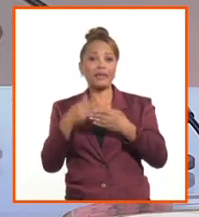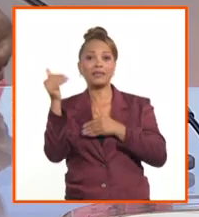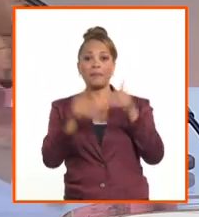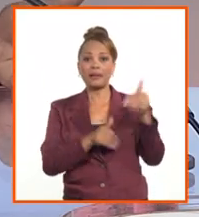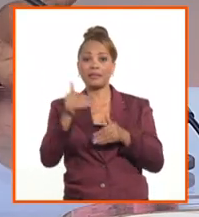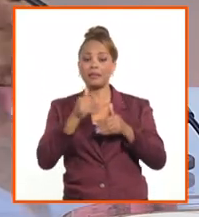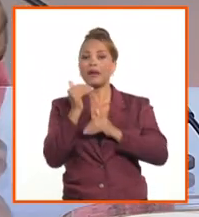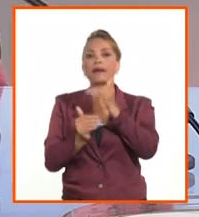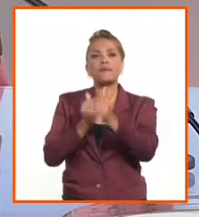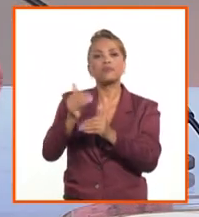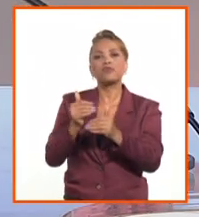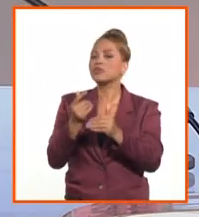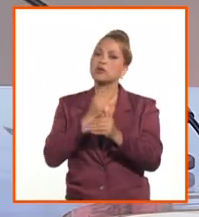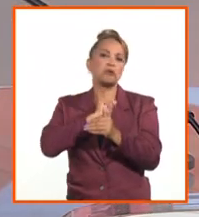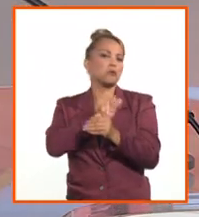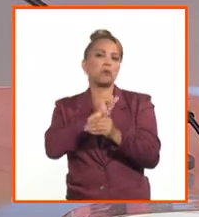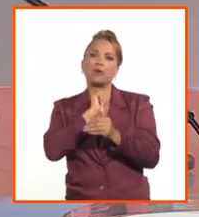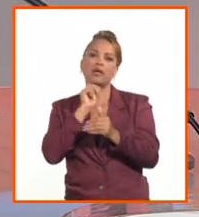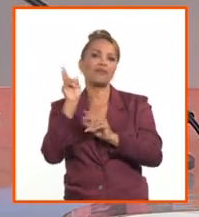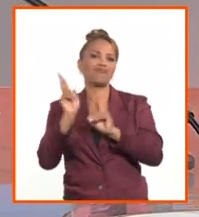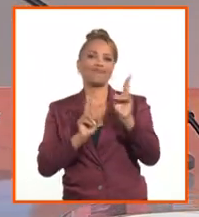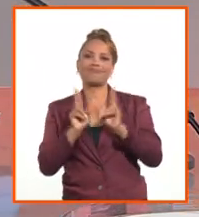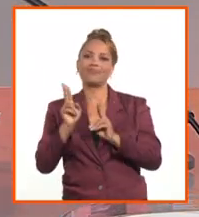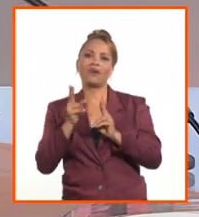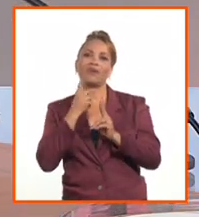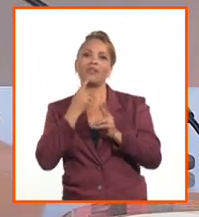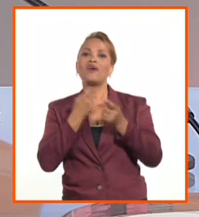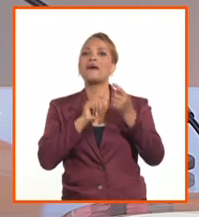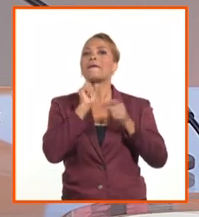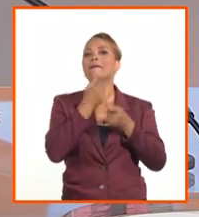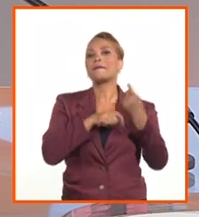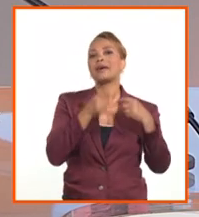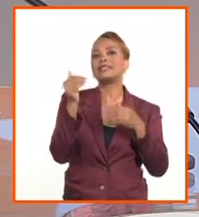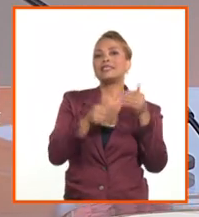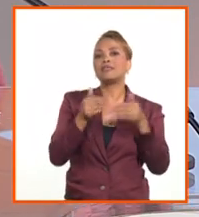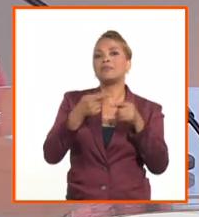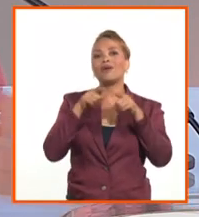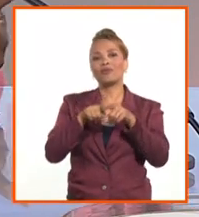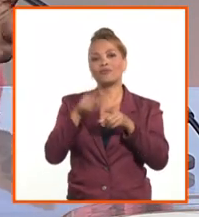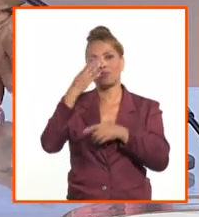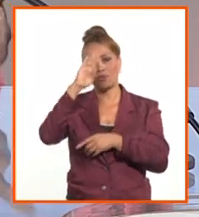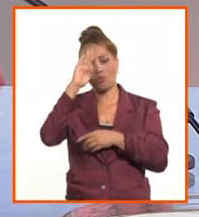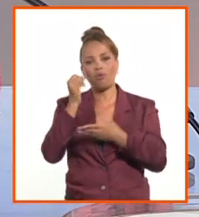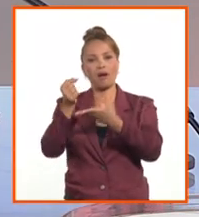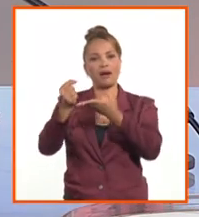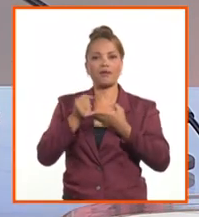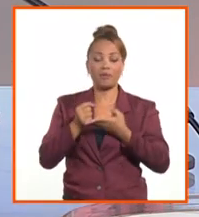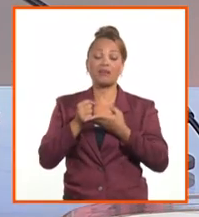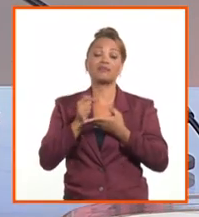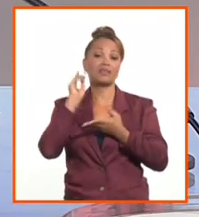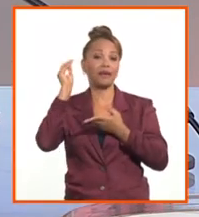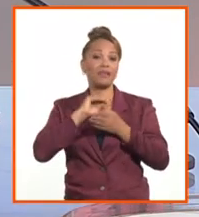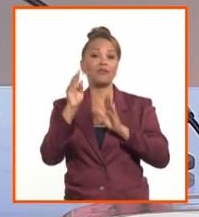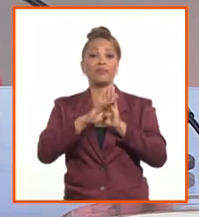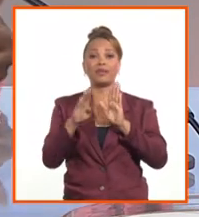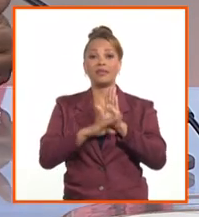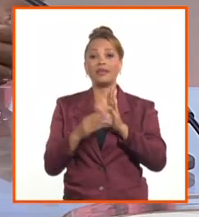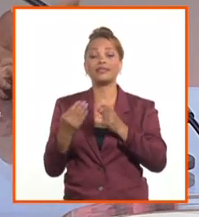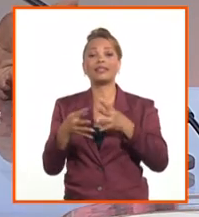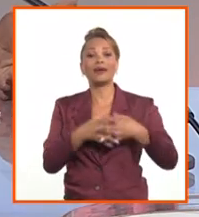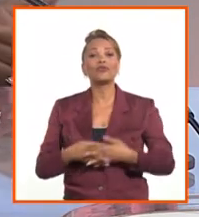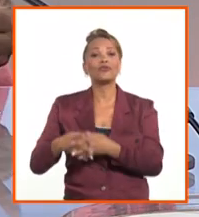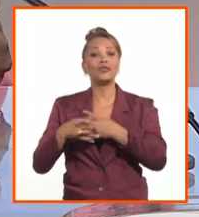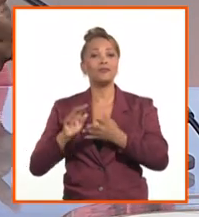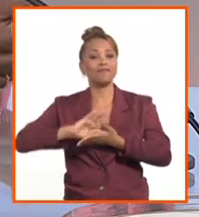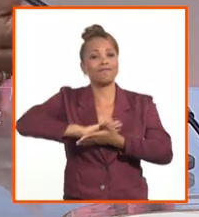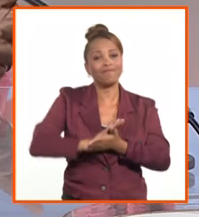ese proceso se niegan, por supuesto, a participar con Cuba, teniendo en cuenta las medidas del gobierno de Estados Unidos de poner a Cuba